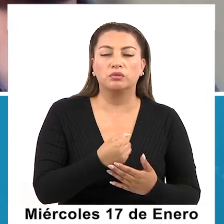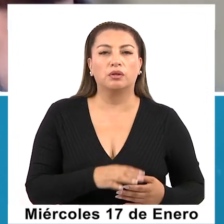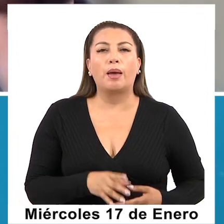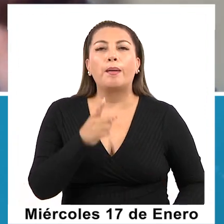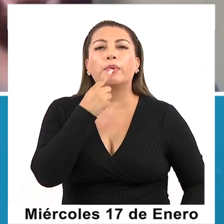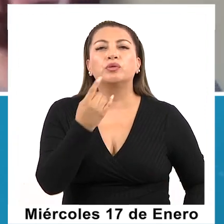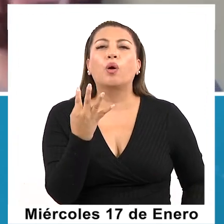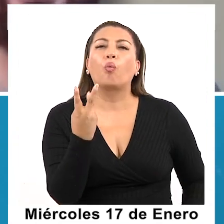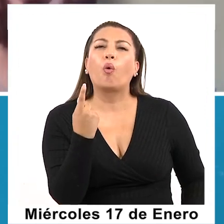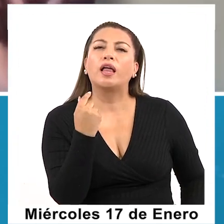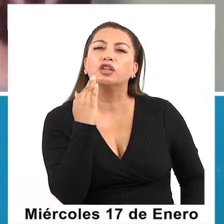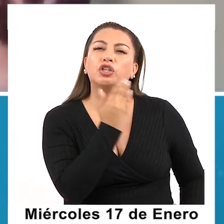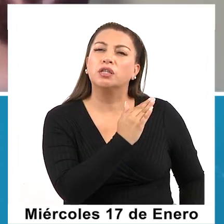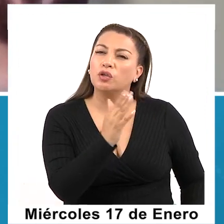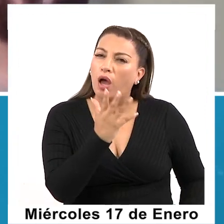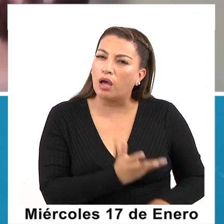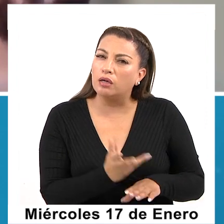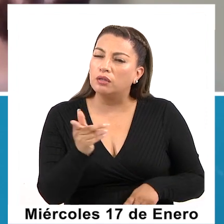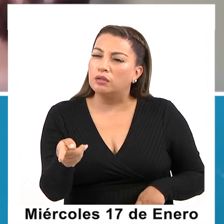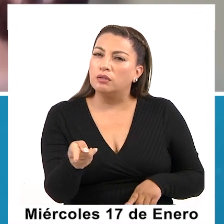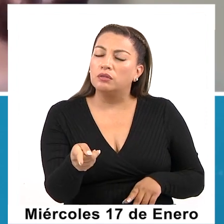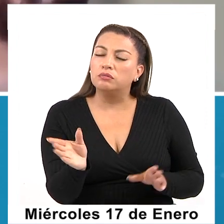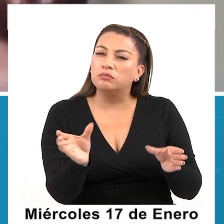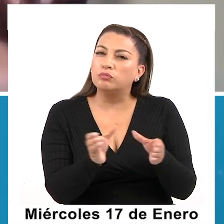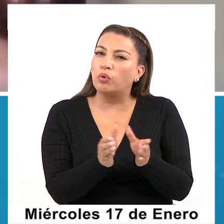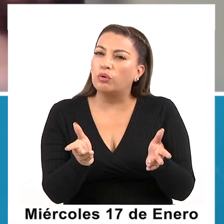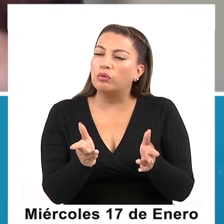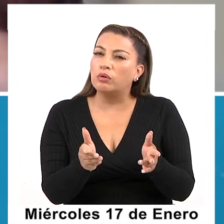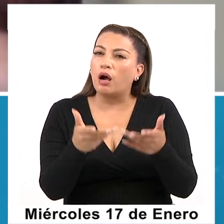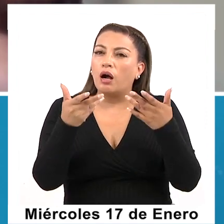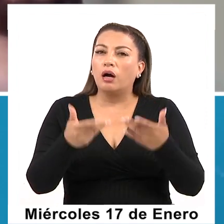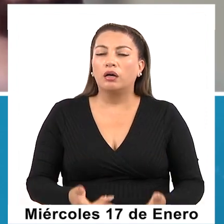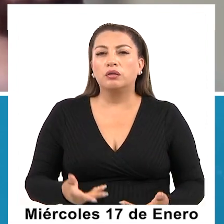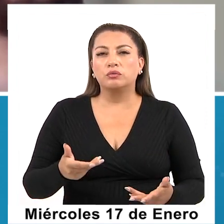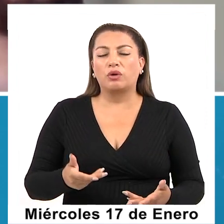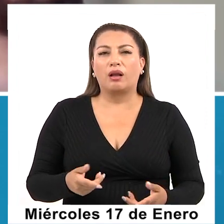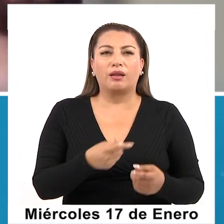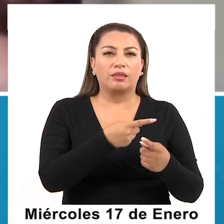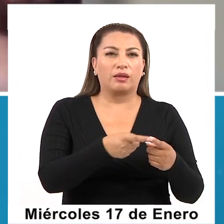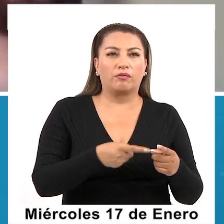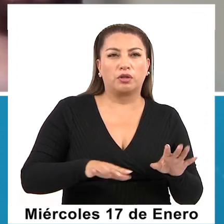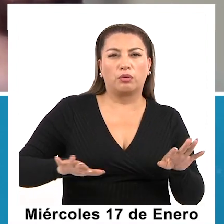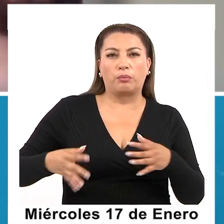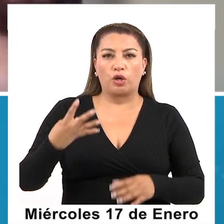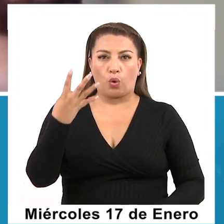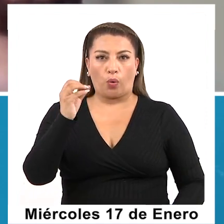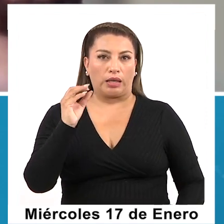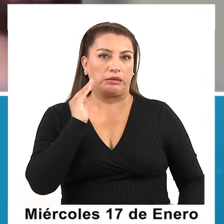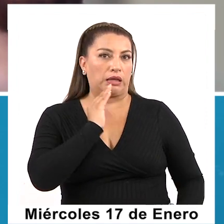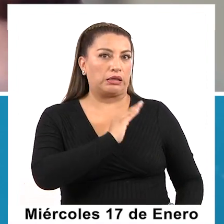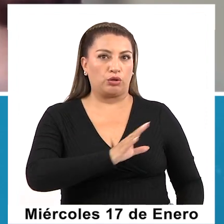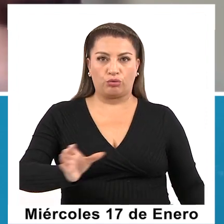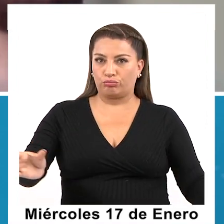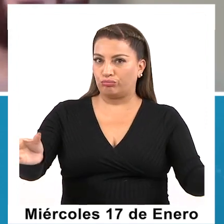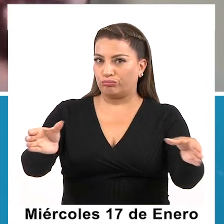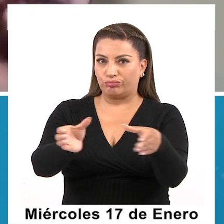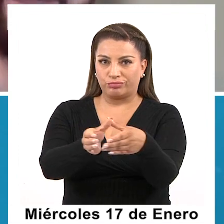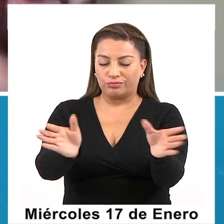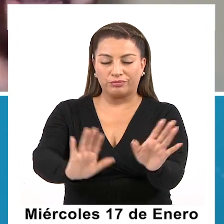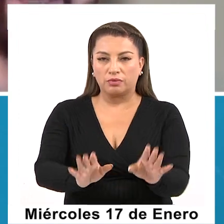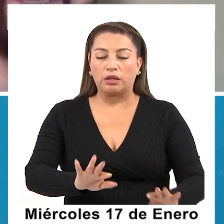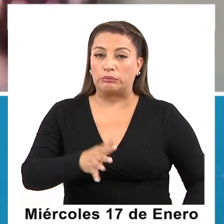cuántos niños atienden? Actualmente tenemos un universo de más de cuarenta niños. Ya.